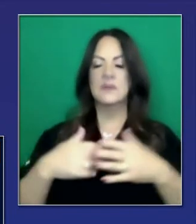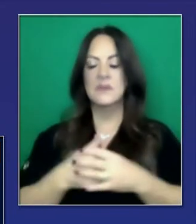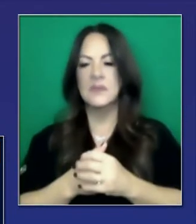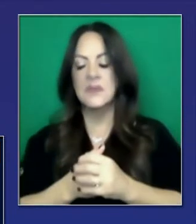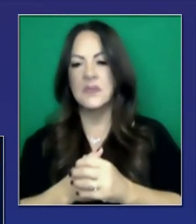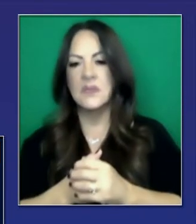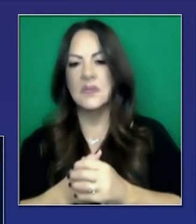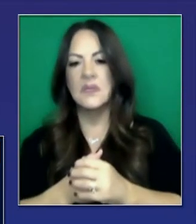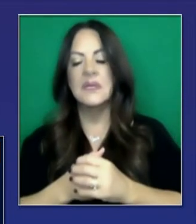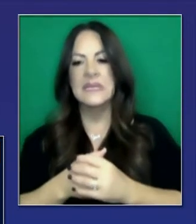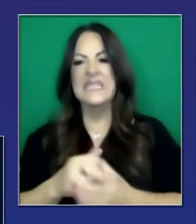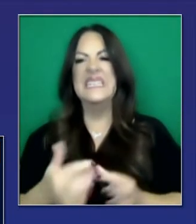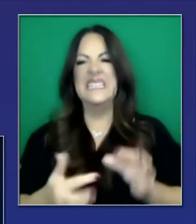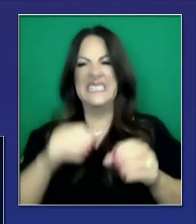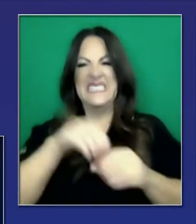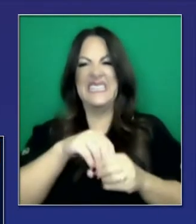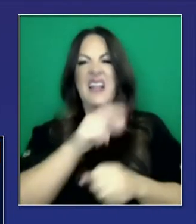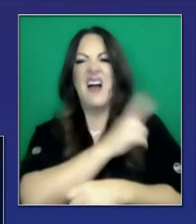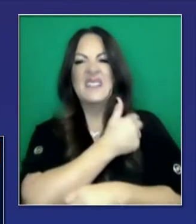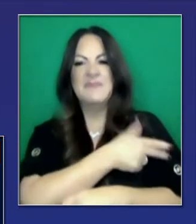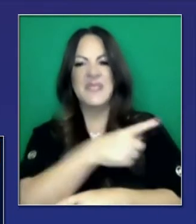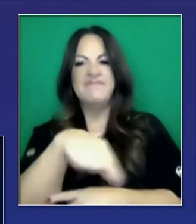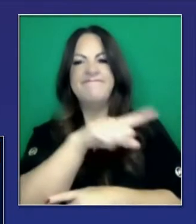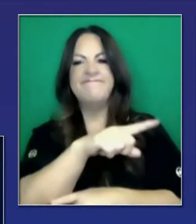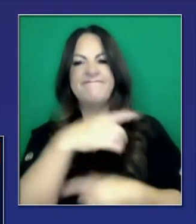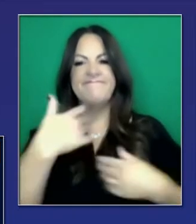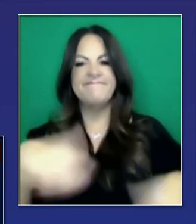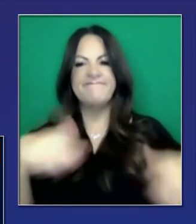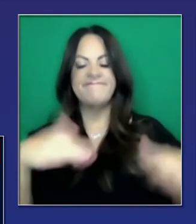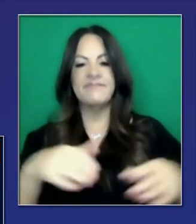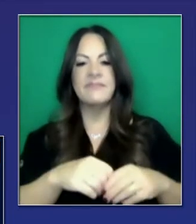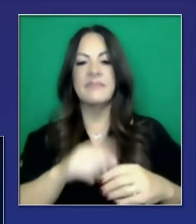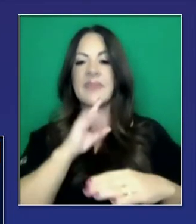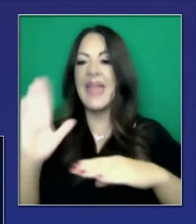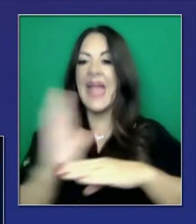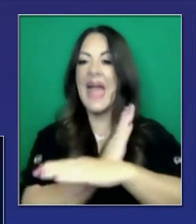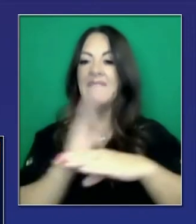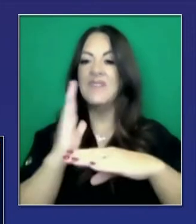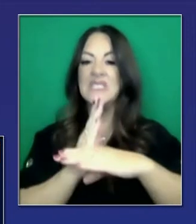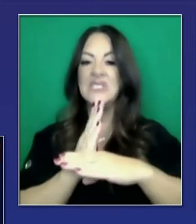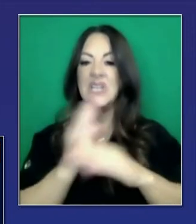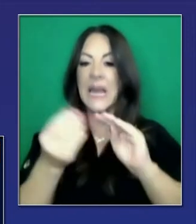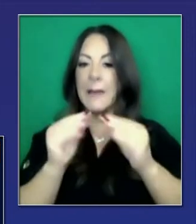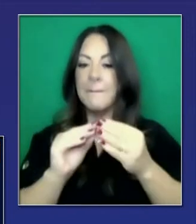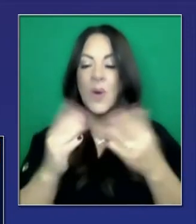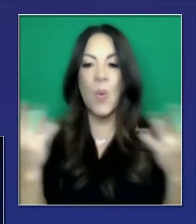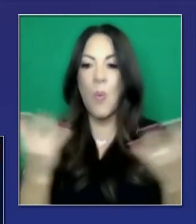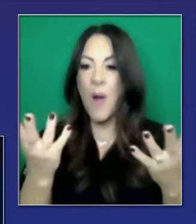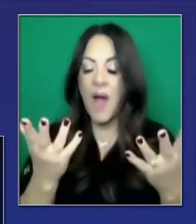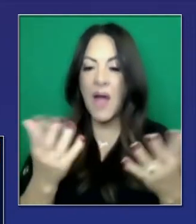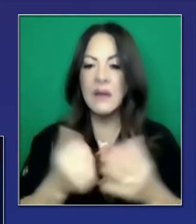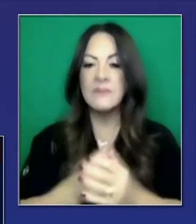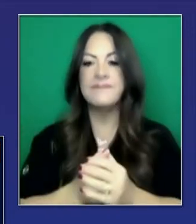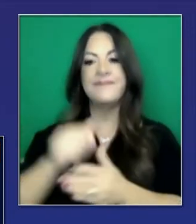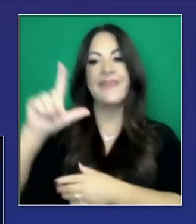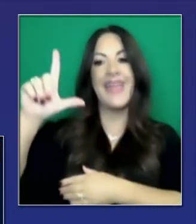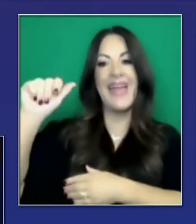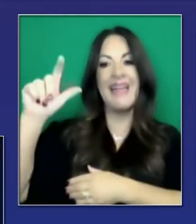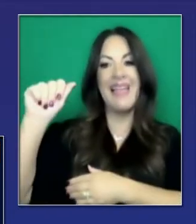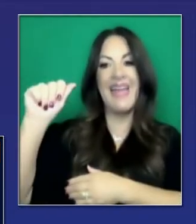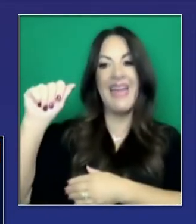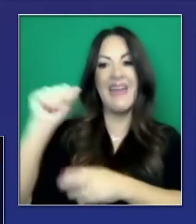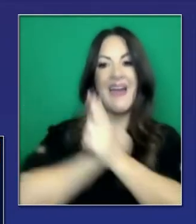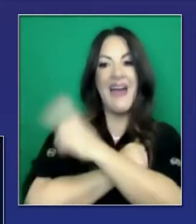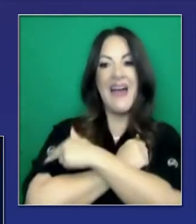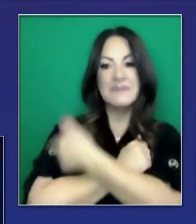sistema, particularmente en hospitales en Los Ángeles, en el condado. En promedio, este número es preocupante. En promedio, el